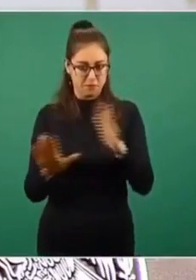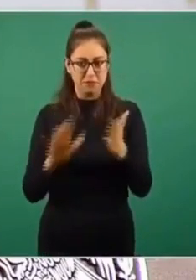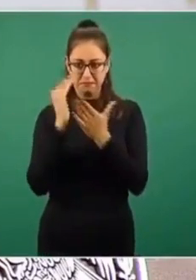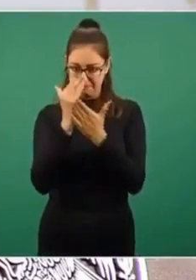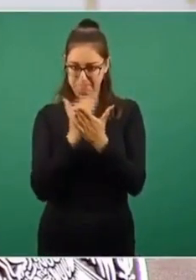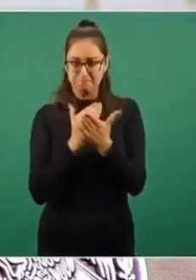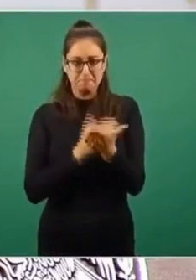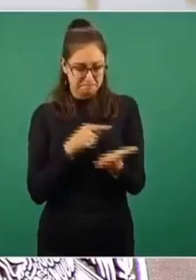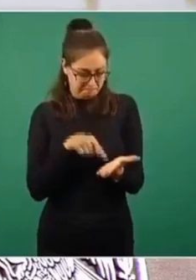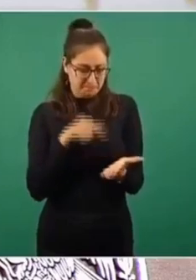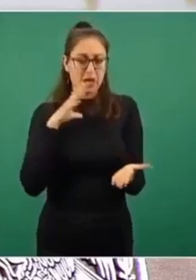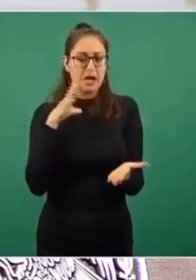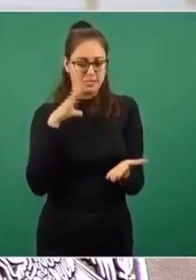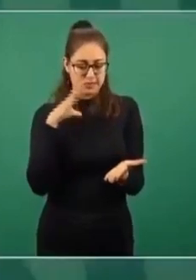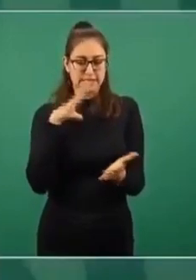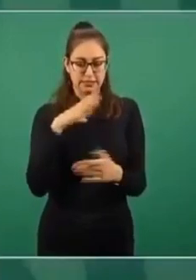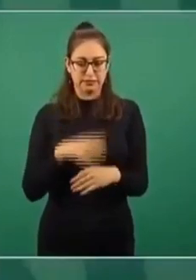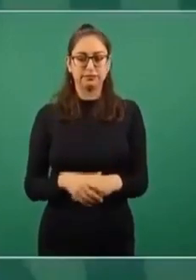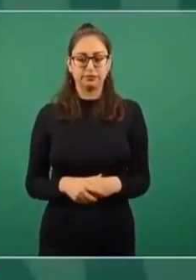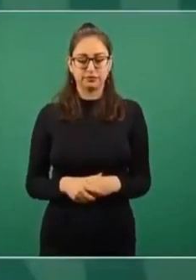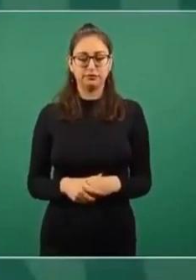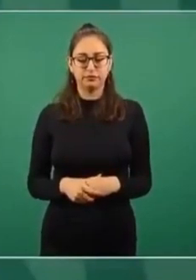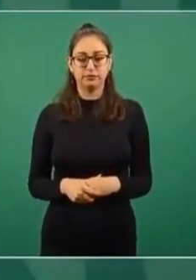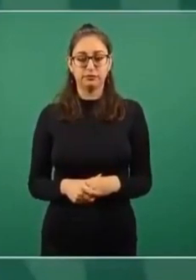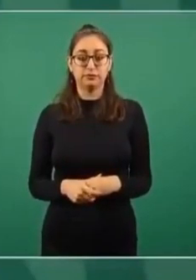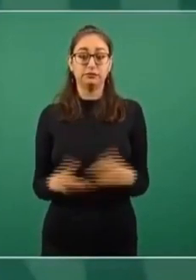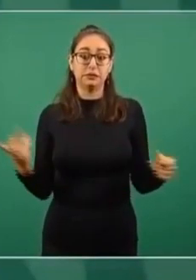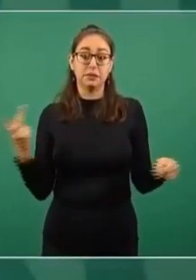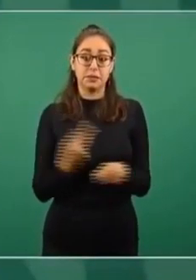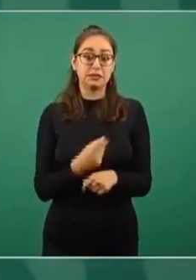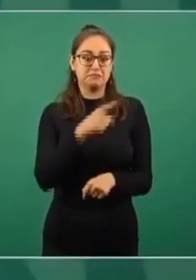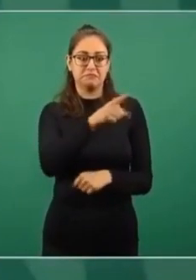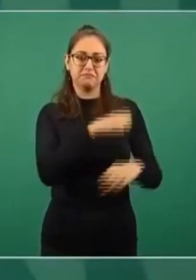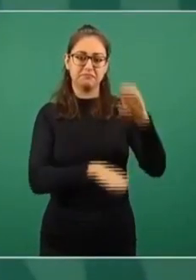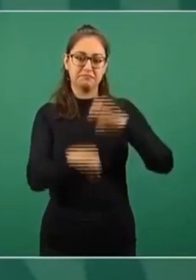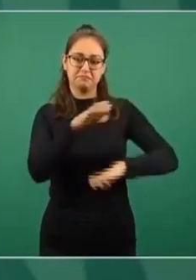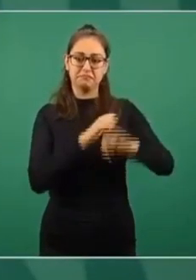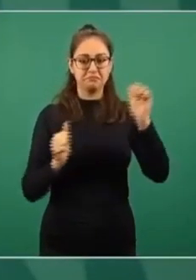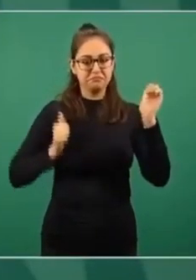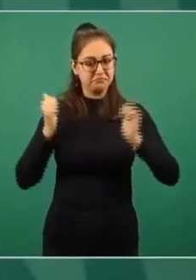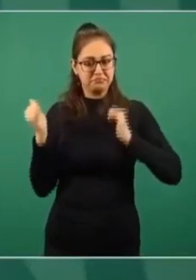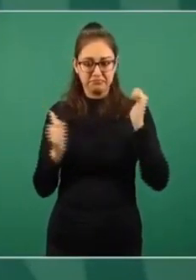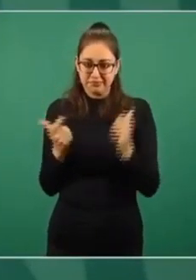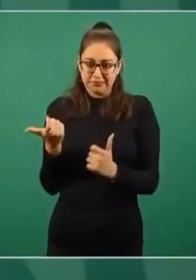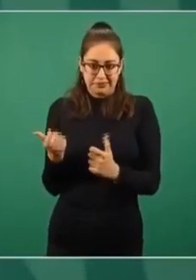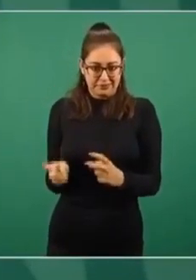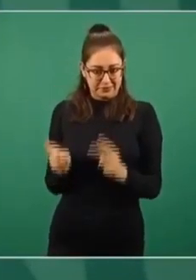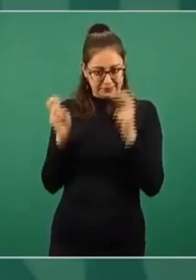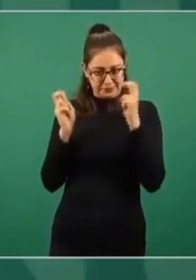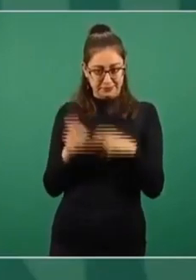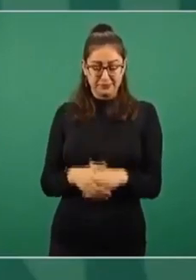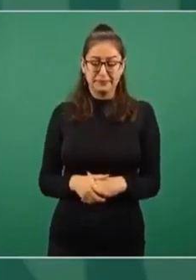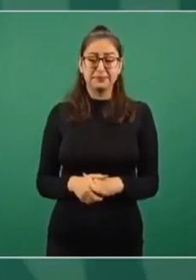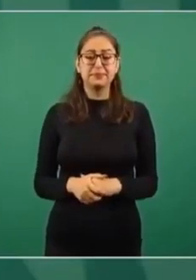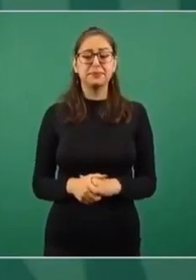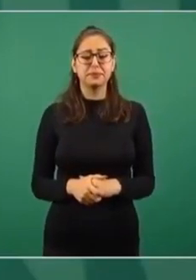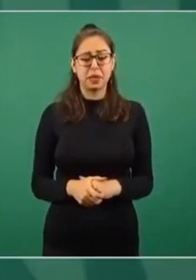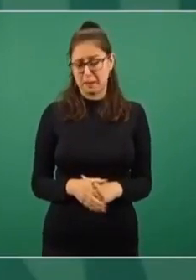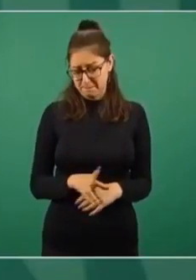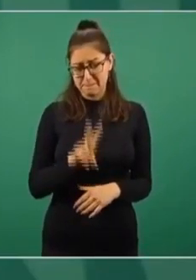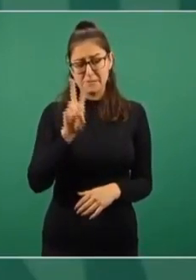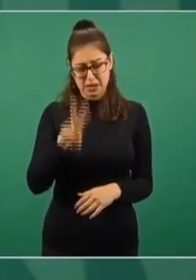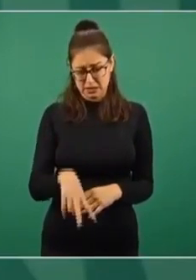habían denunciado sobre estas empresas. Mira, sí se tienen controles,